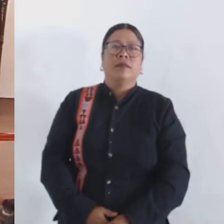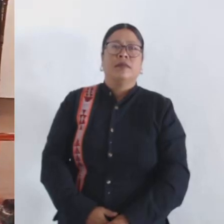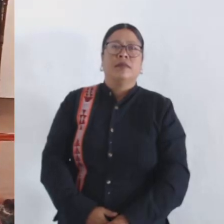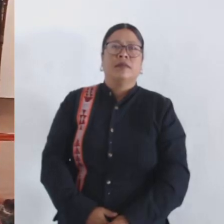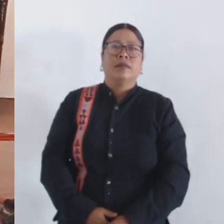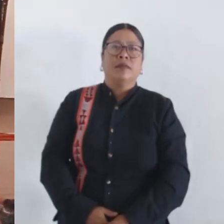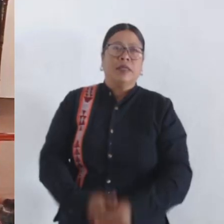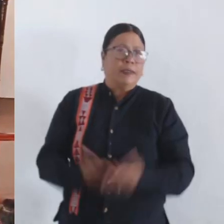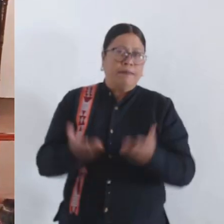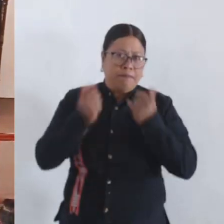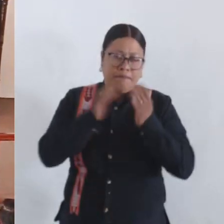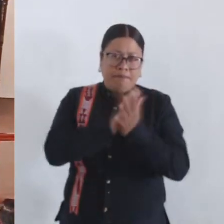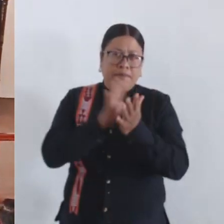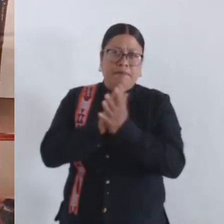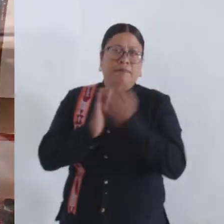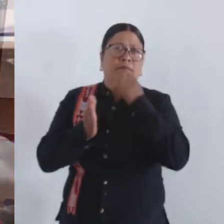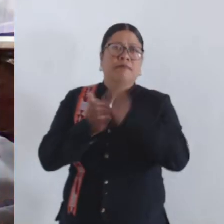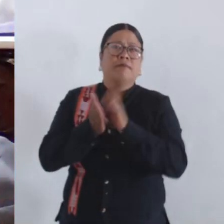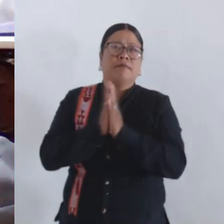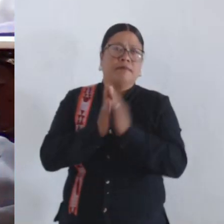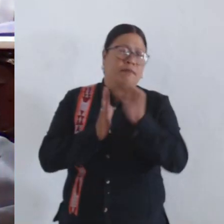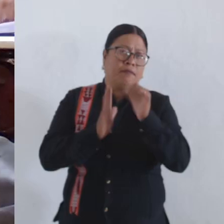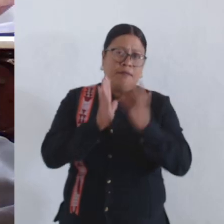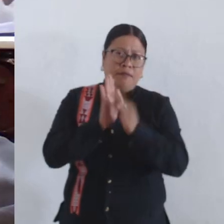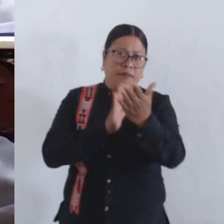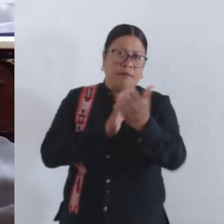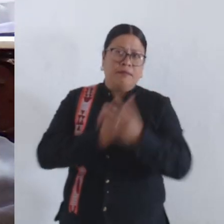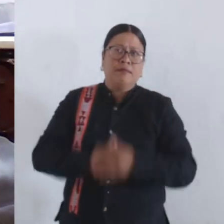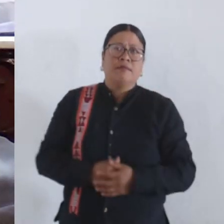Bien, si no hay intervención, secretaria, continúe, por favor.